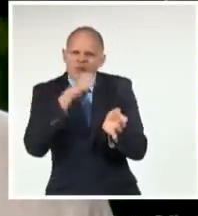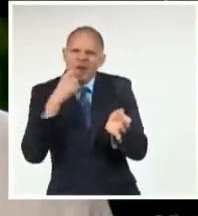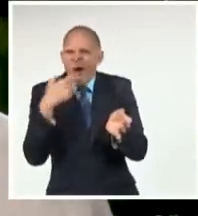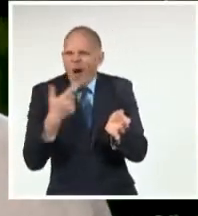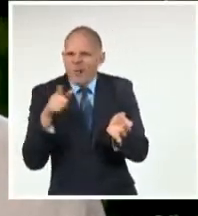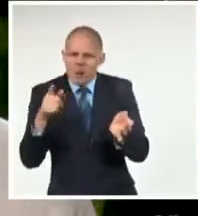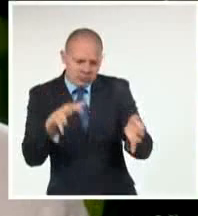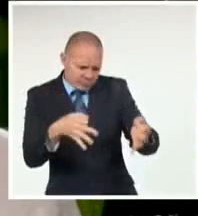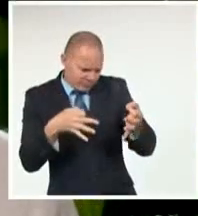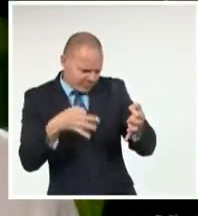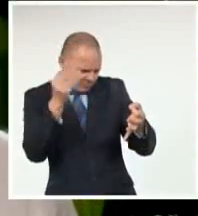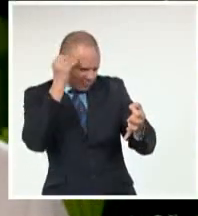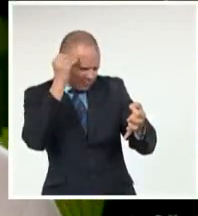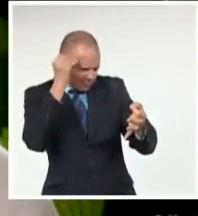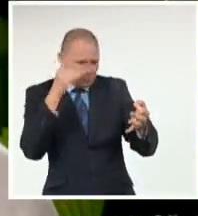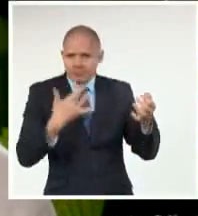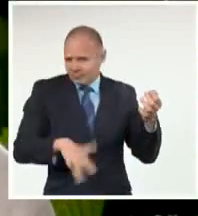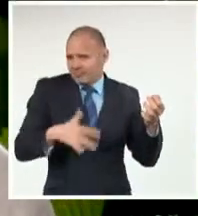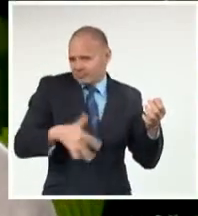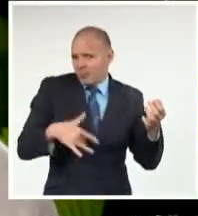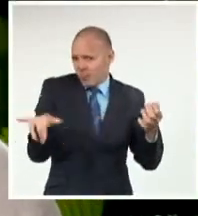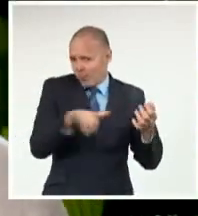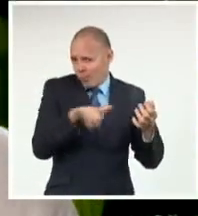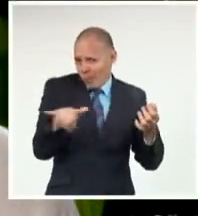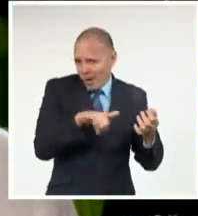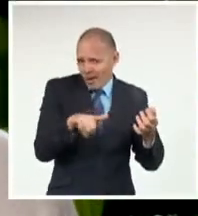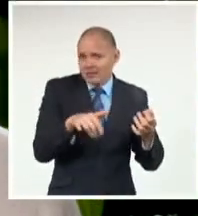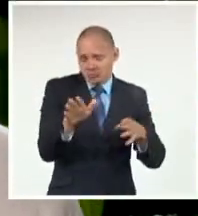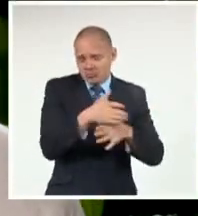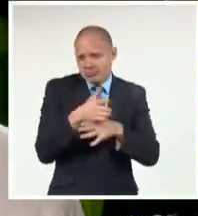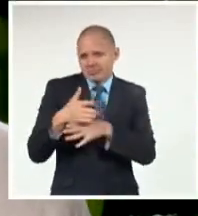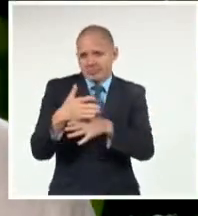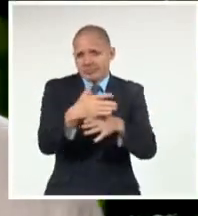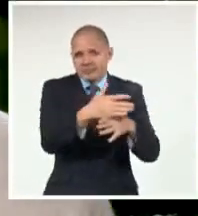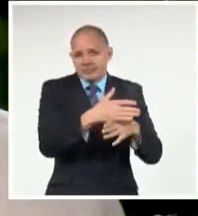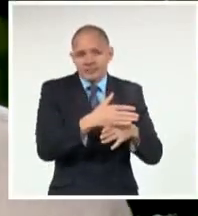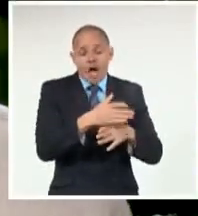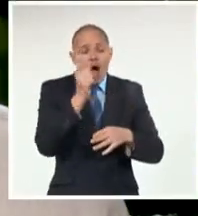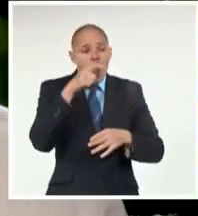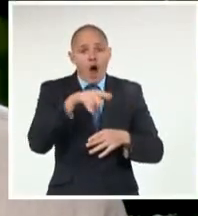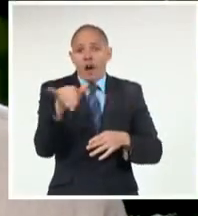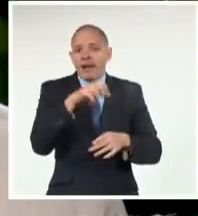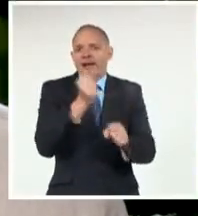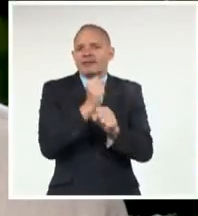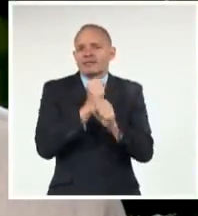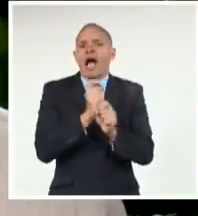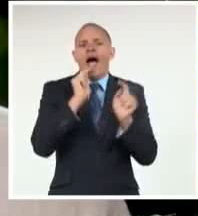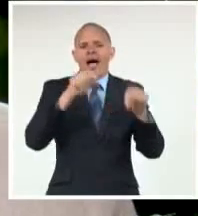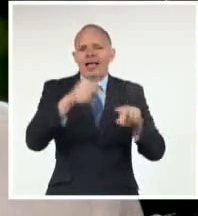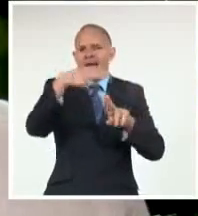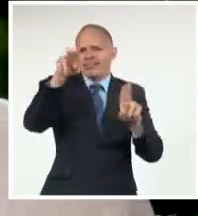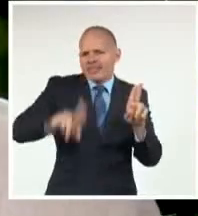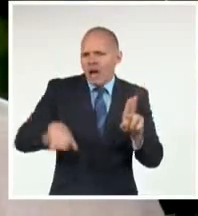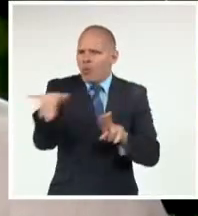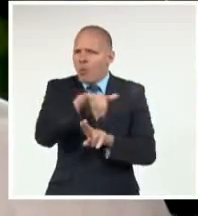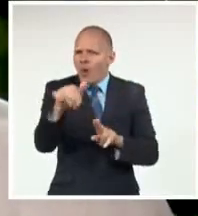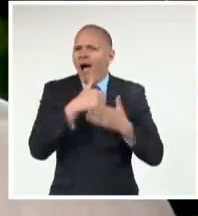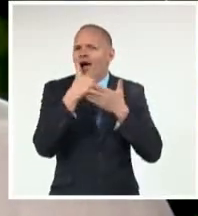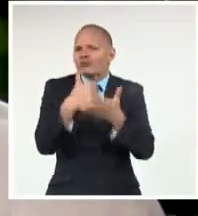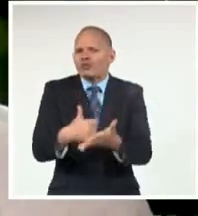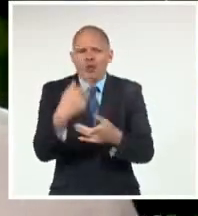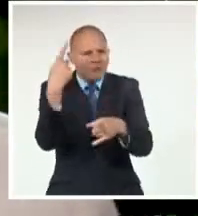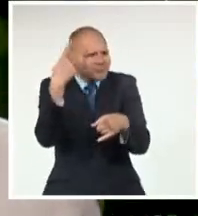era fundador Del movimiento De la nueva trova Que trabajó En el centro experimental De teatro Hizo la obra